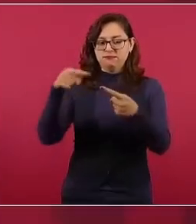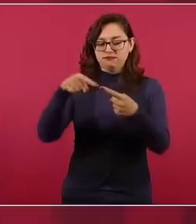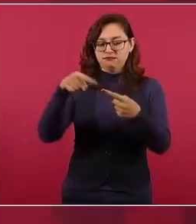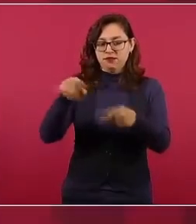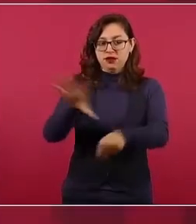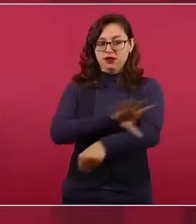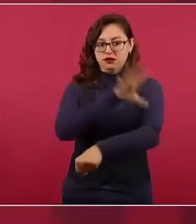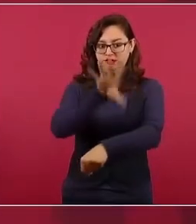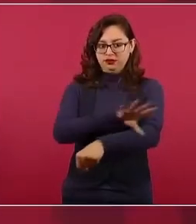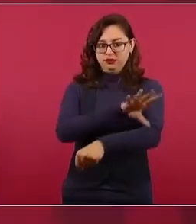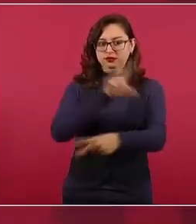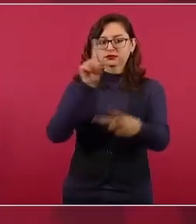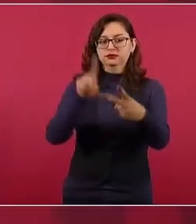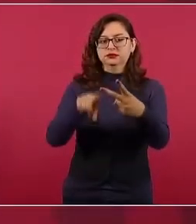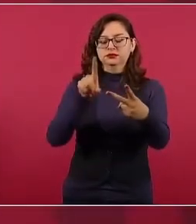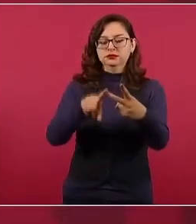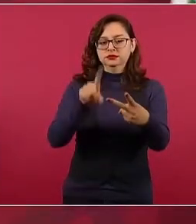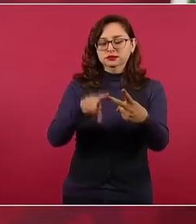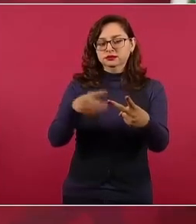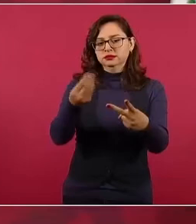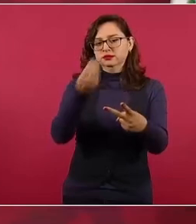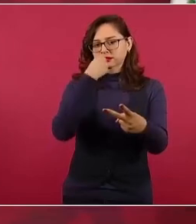alimentos y otros bienes.